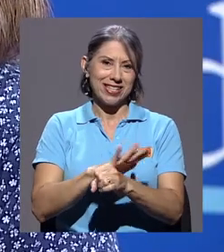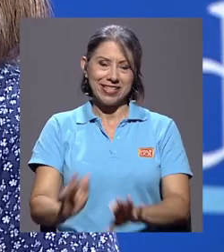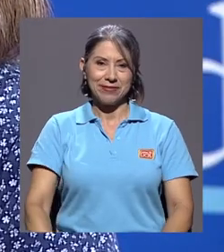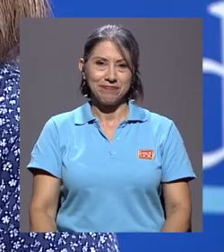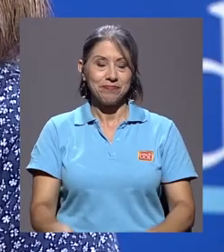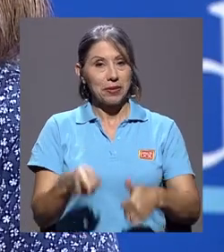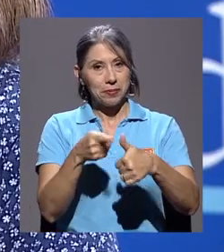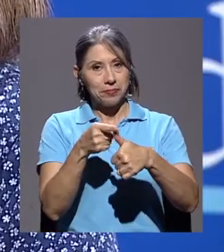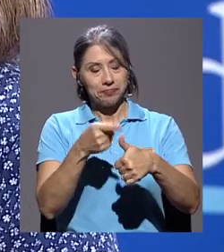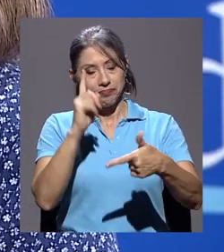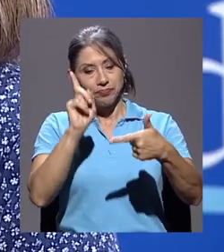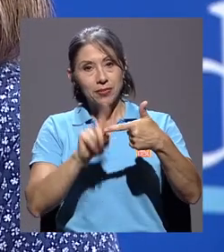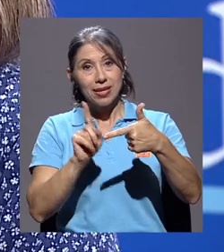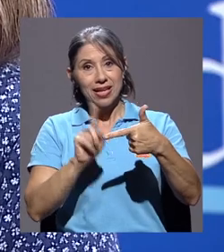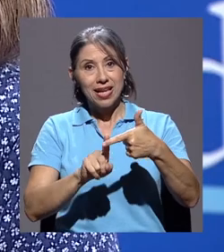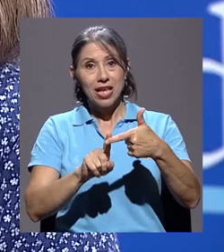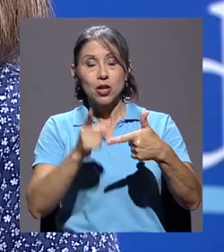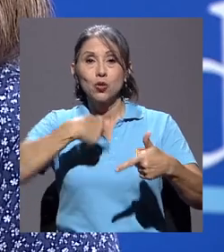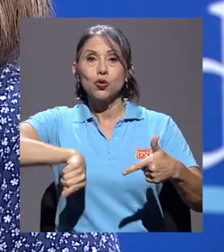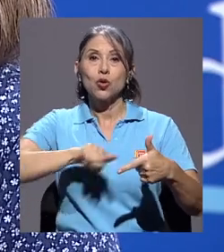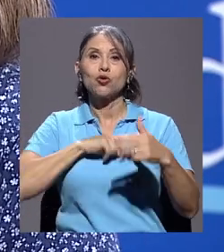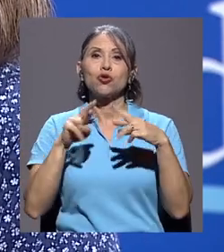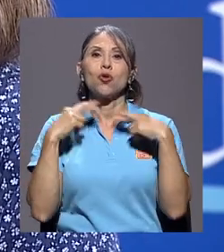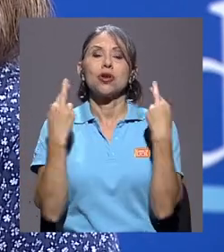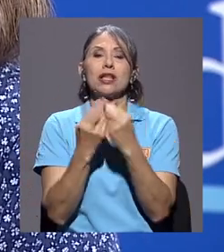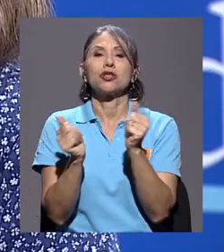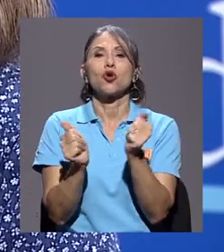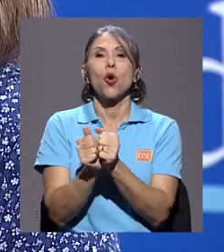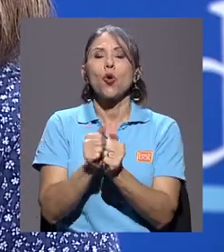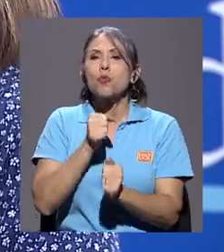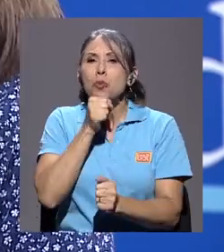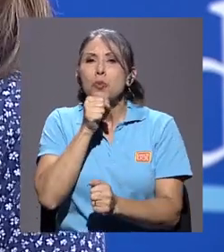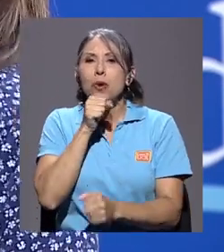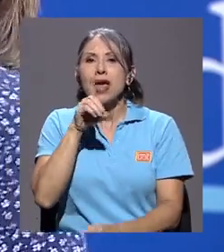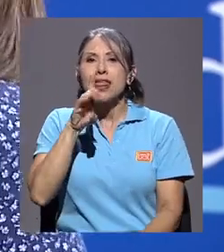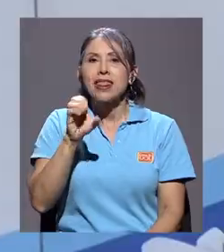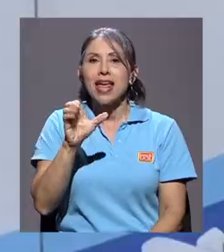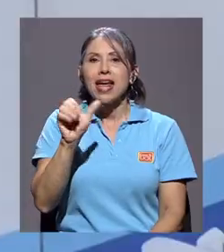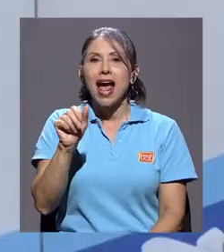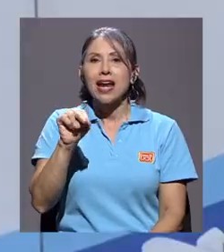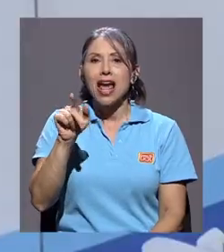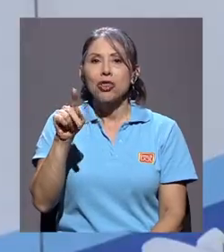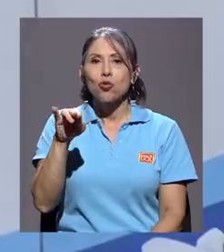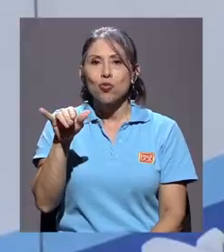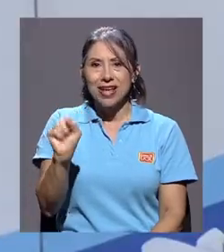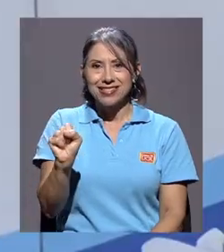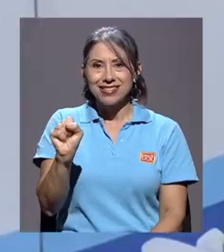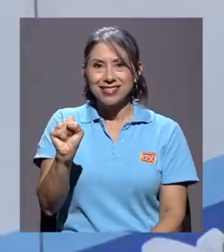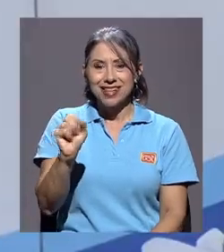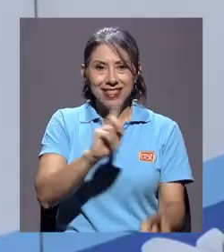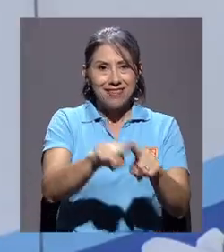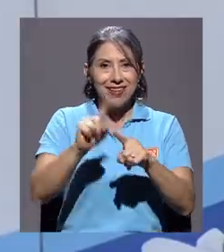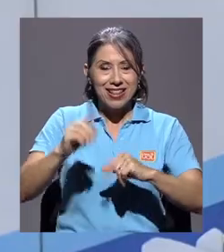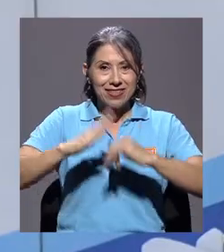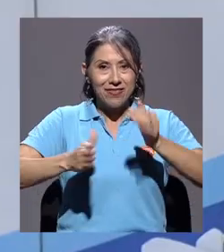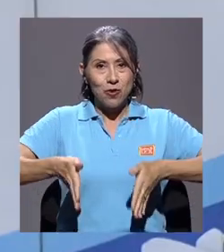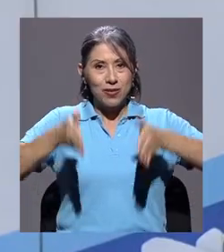en primer lugar. En segundo lugar, nos estamos reuniendo con las decanatorias de las facultades de la universidad para que ellas autoricen